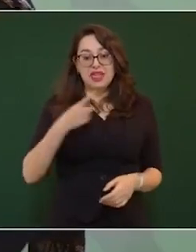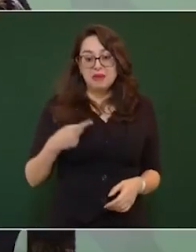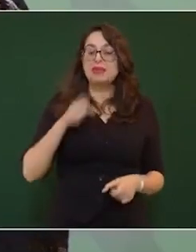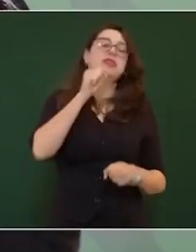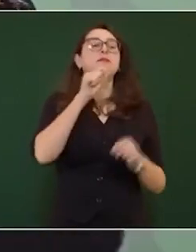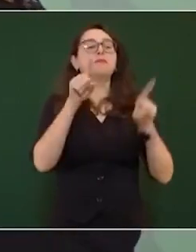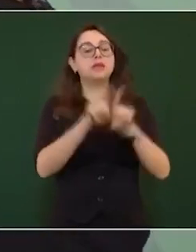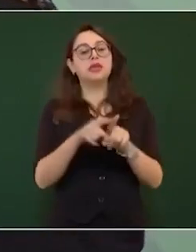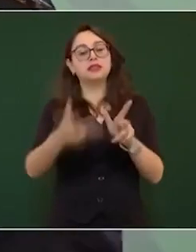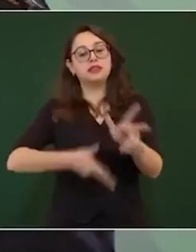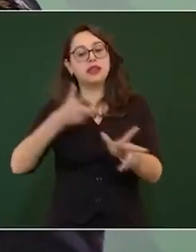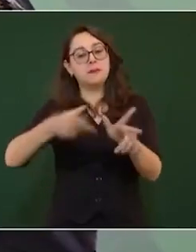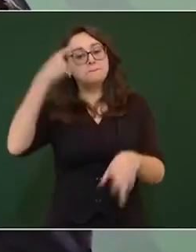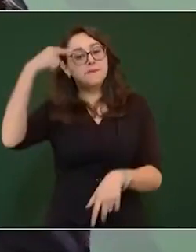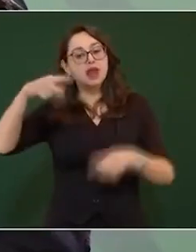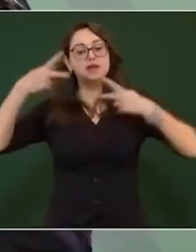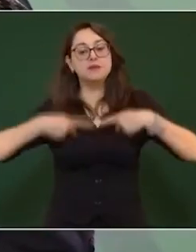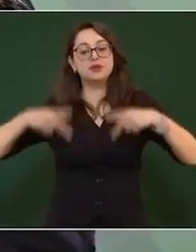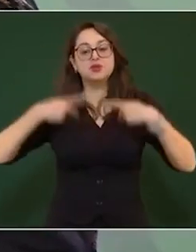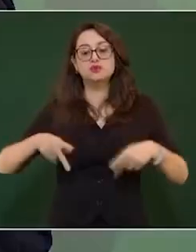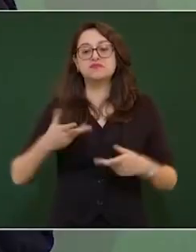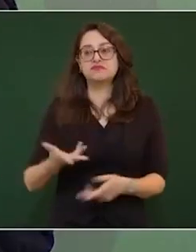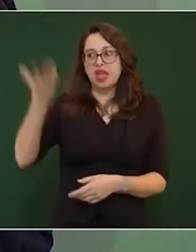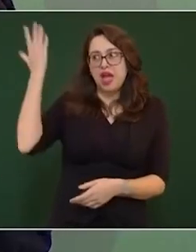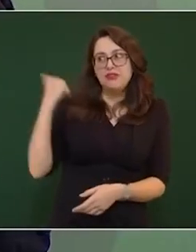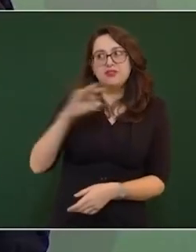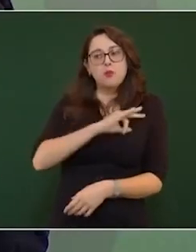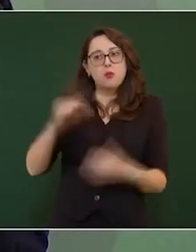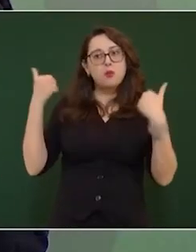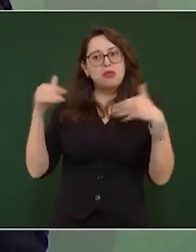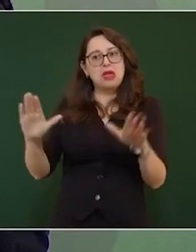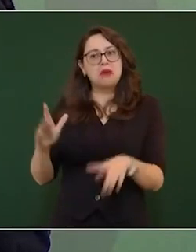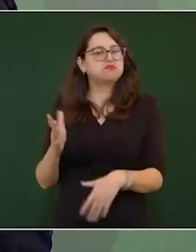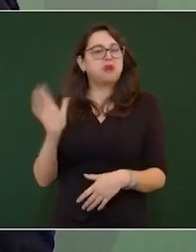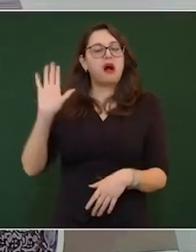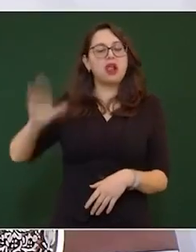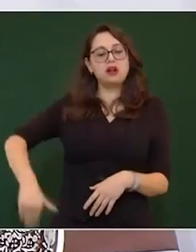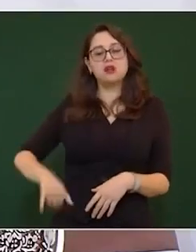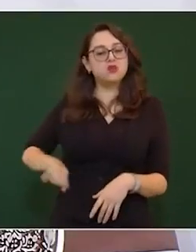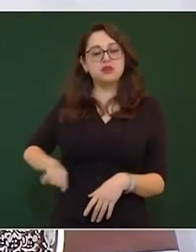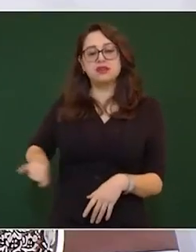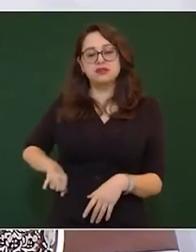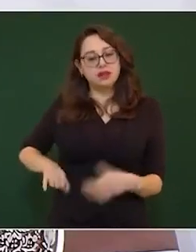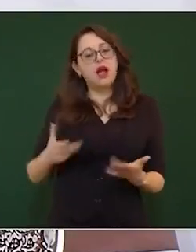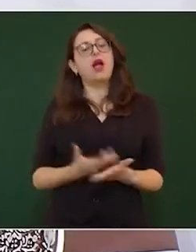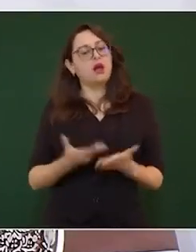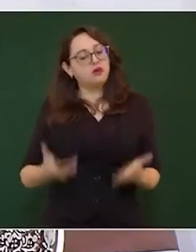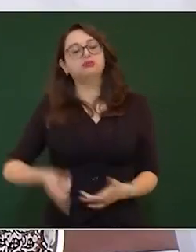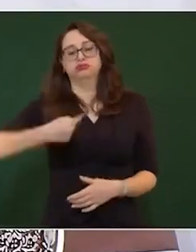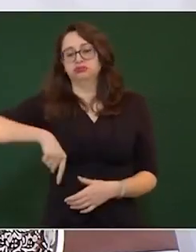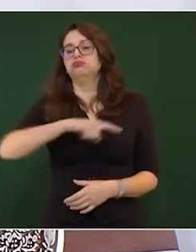no había ese propósito. Ahora sí, y vamos a buscar